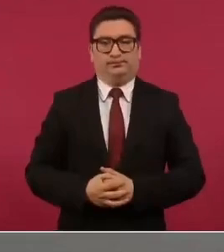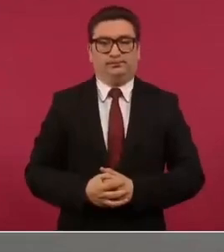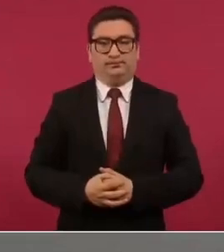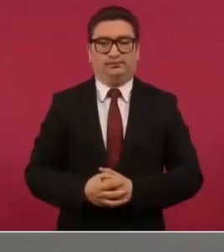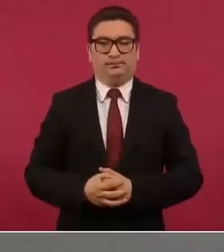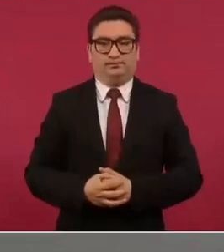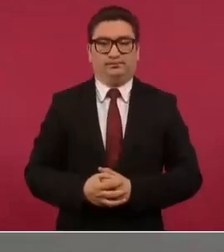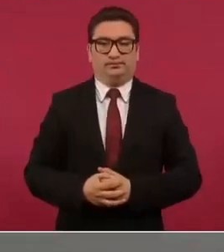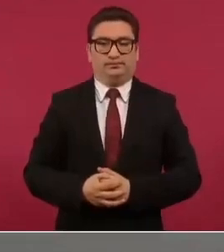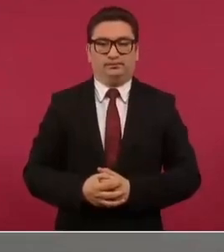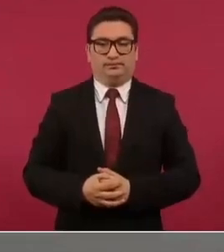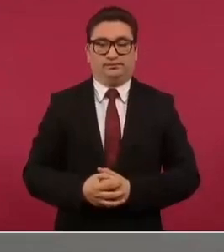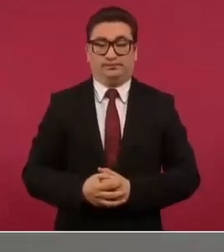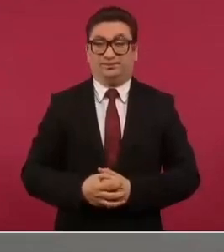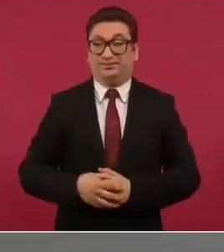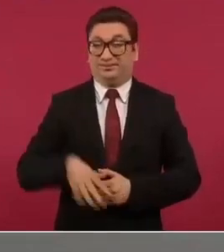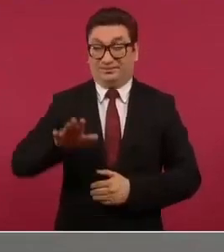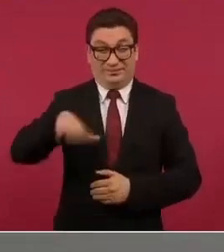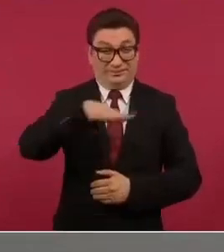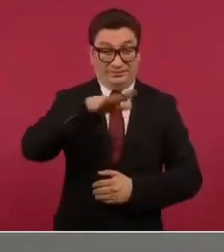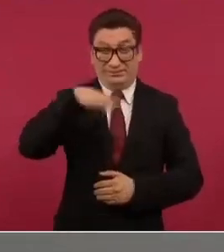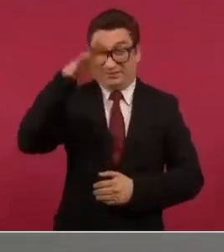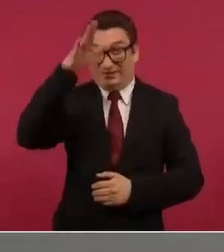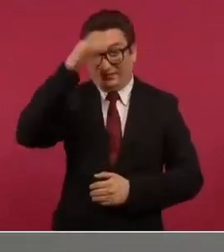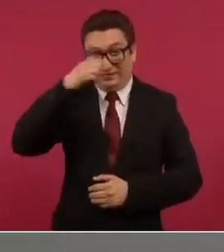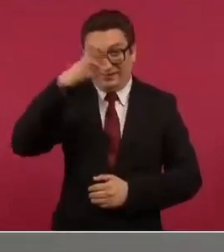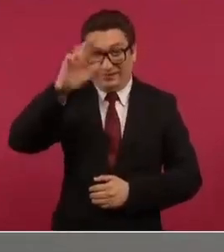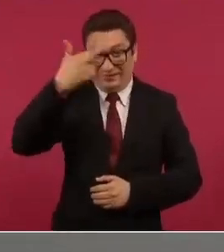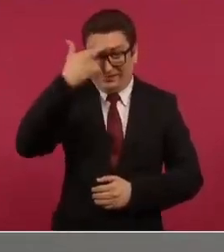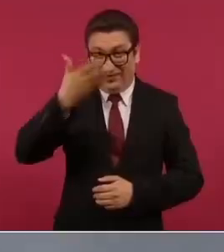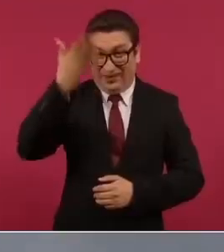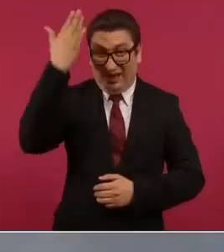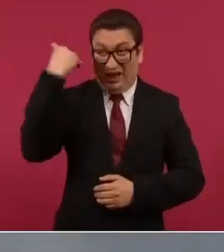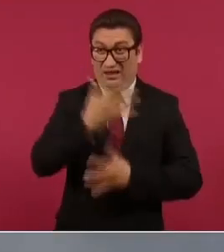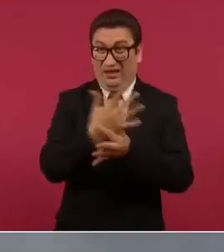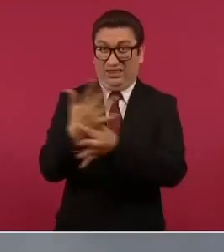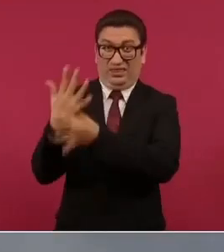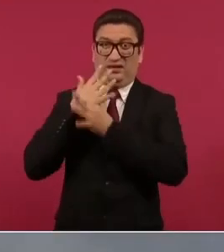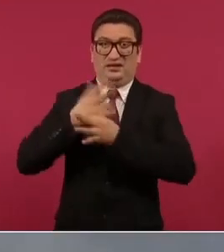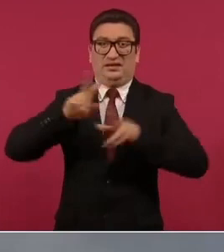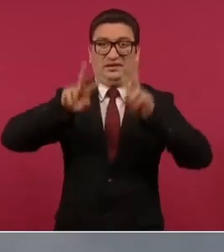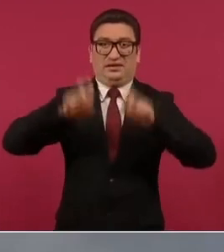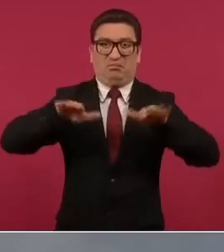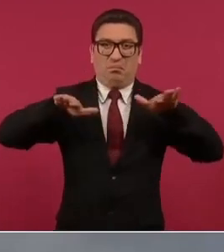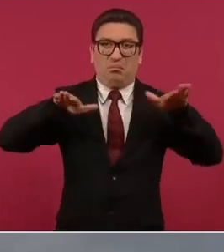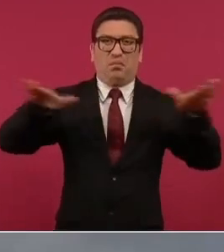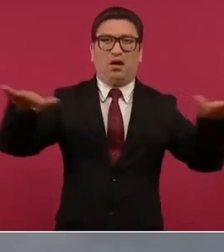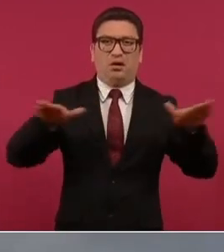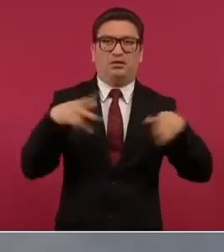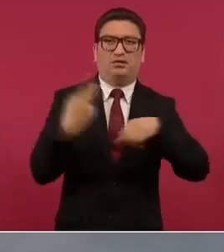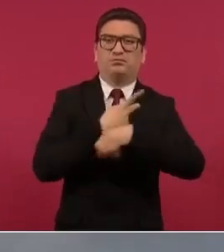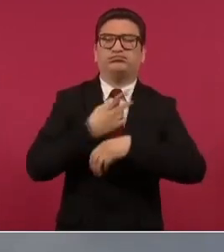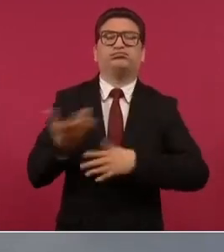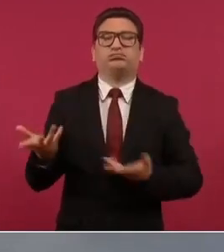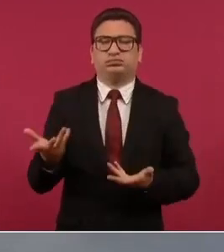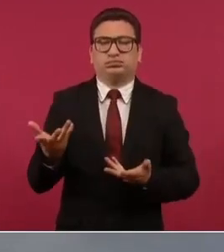¿te acuerdan lo que decían del aeropuerto que